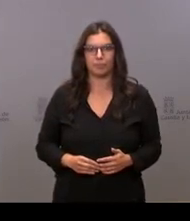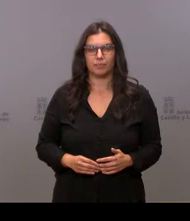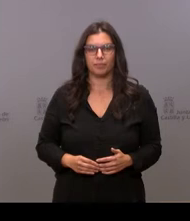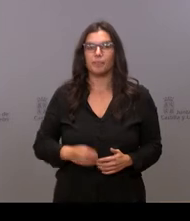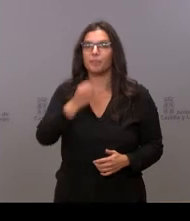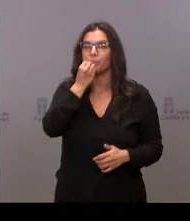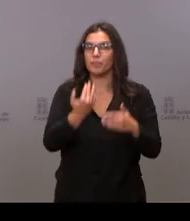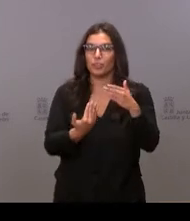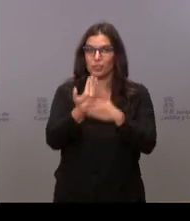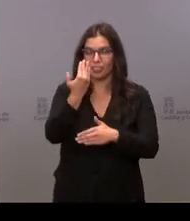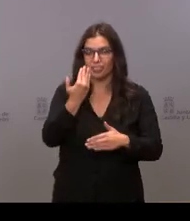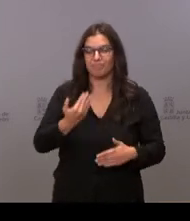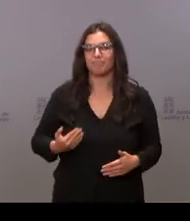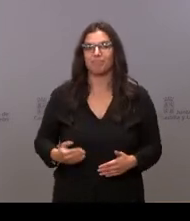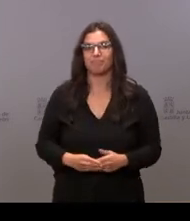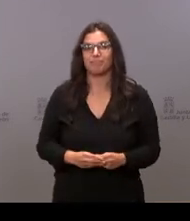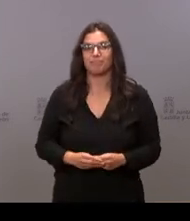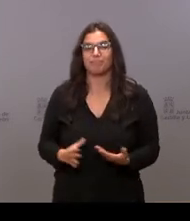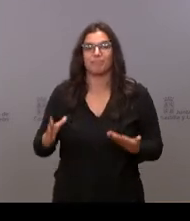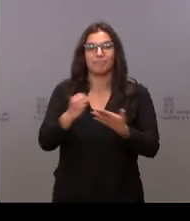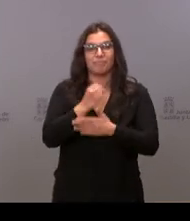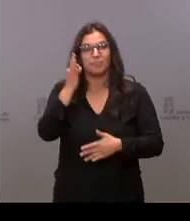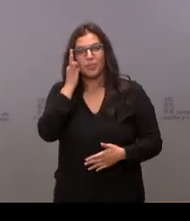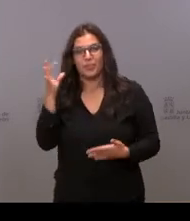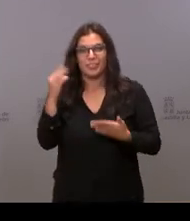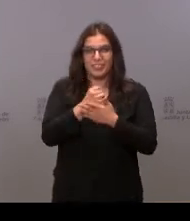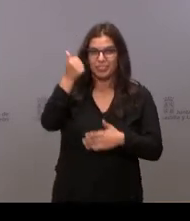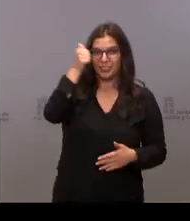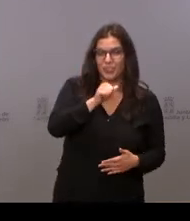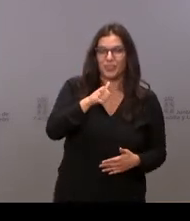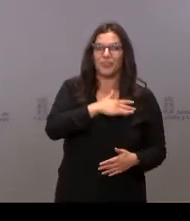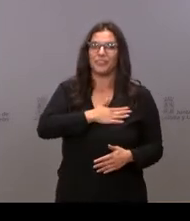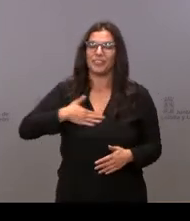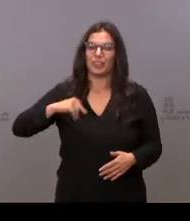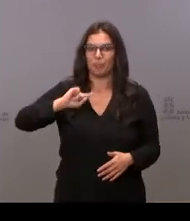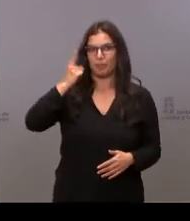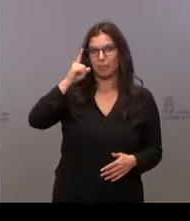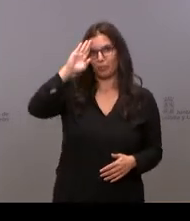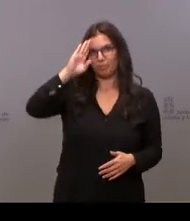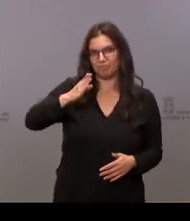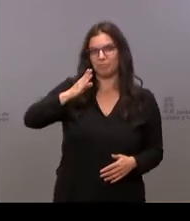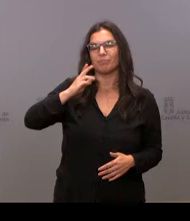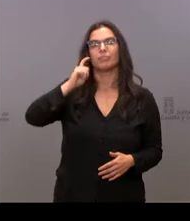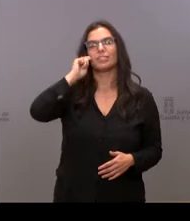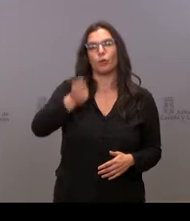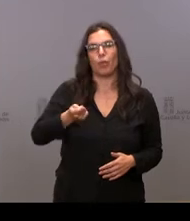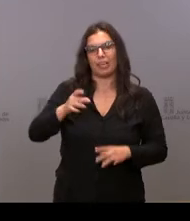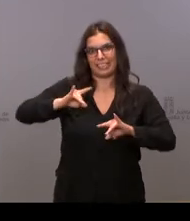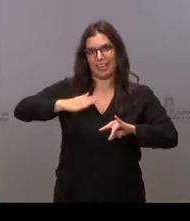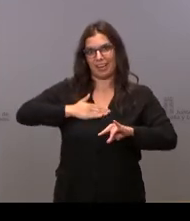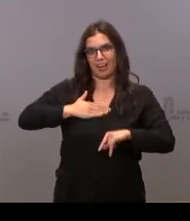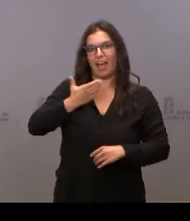Muy buenos días a todas, muy buenos días a todos. Quiero empezar saludando a nuestro anfitrión, al alcalde de